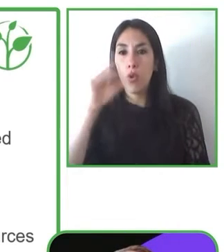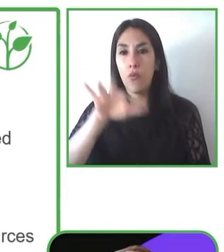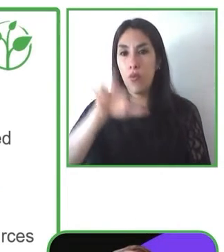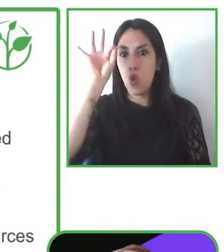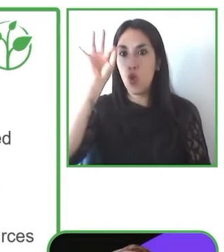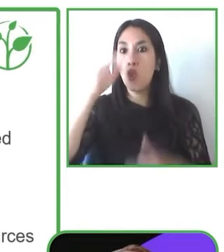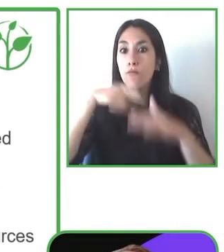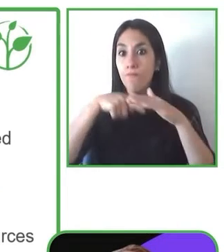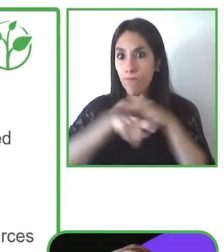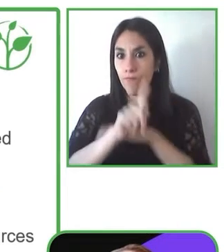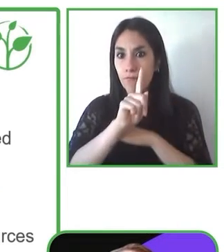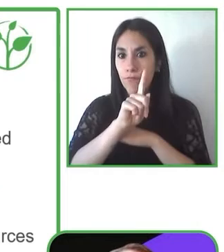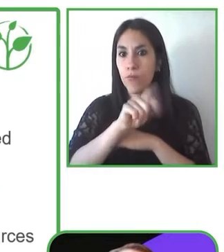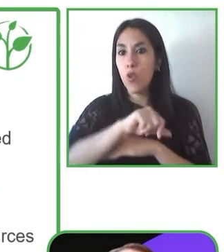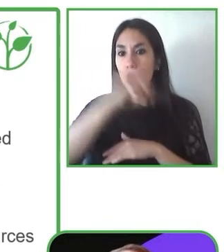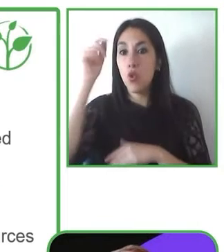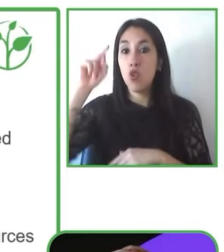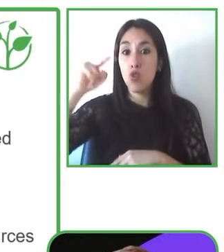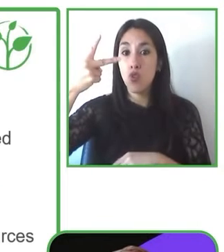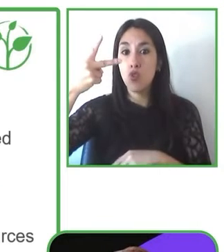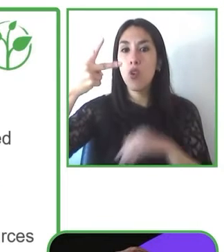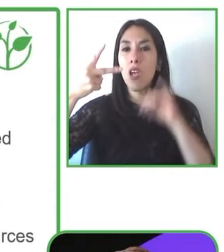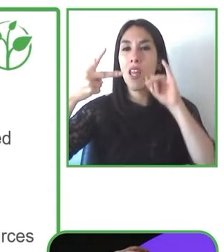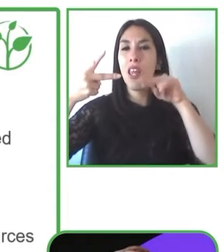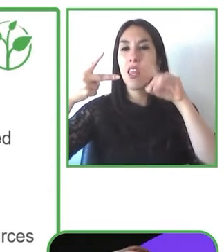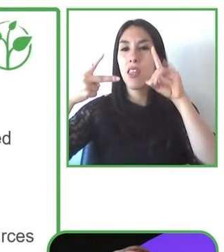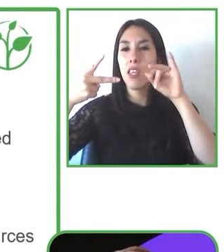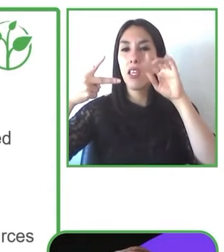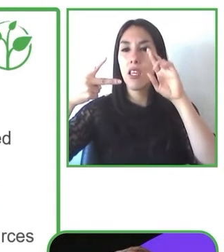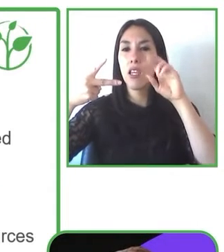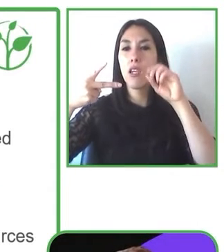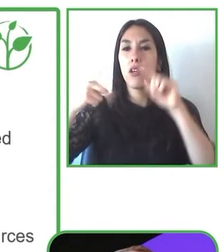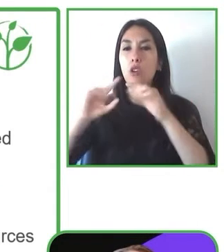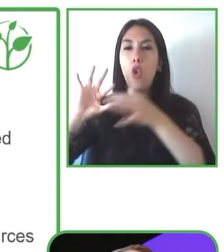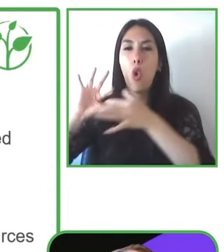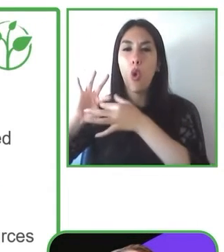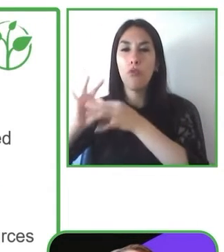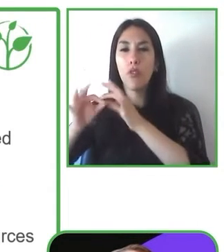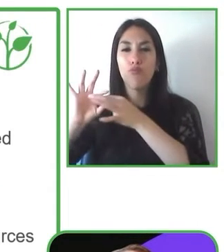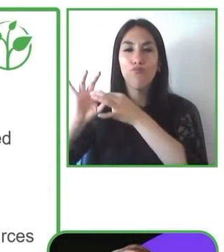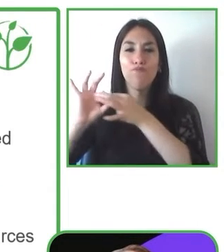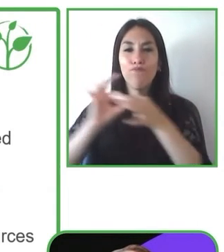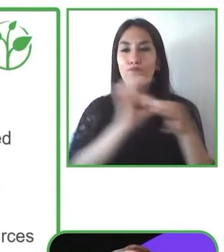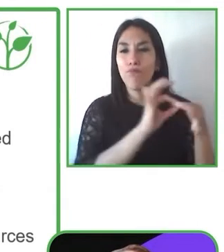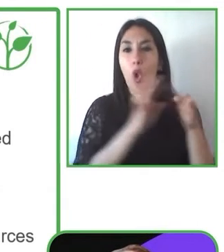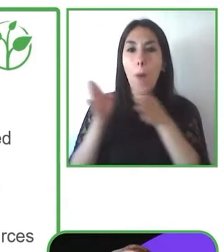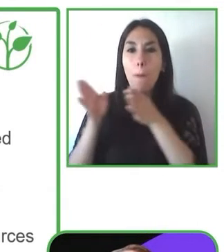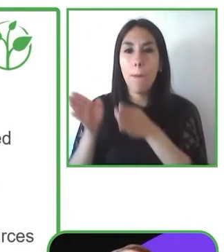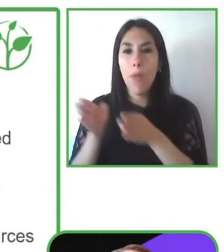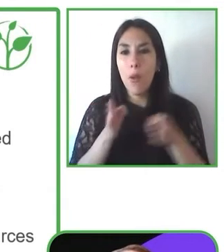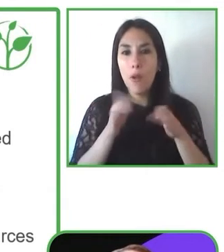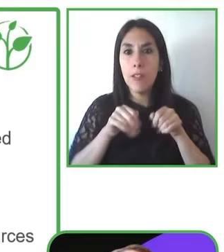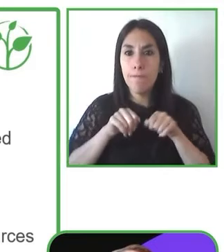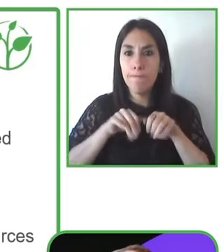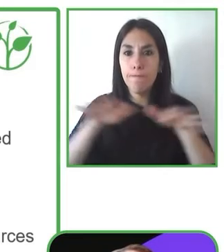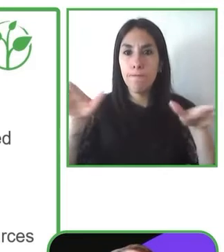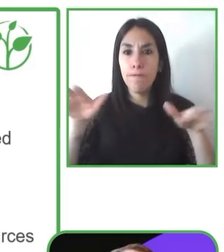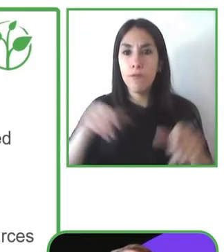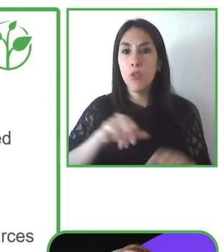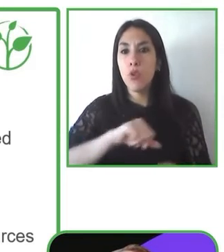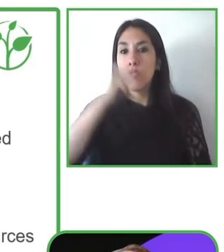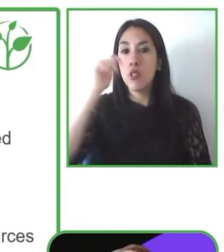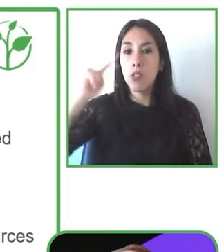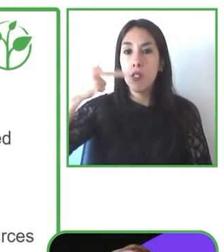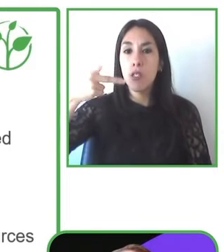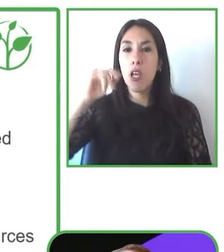en la cadena de suministro y también para las ventas. Es importante mantener la